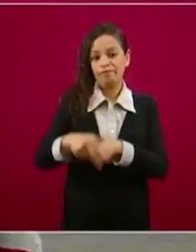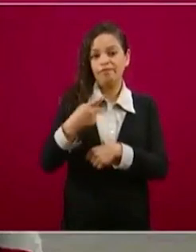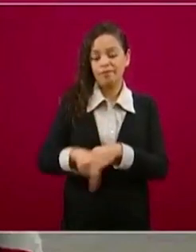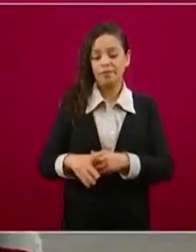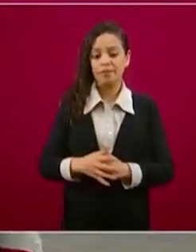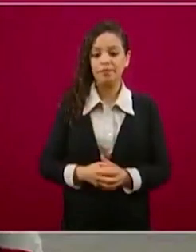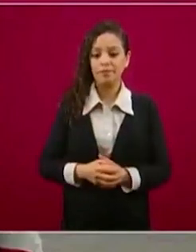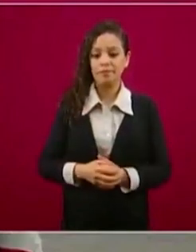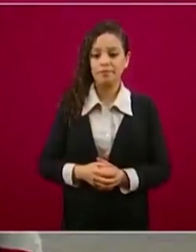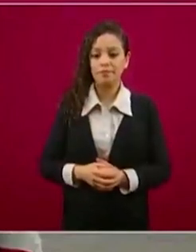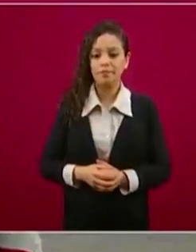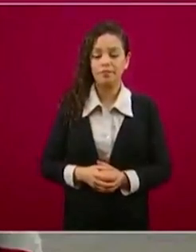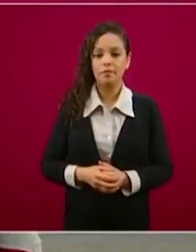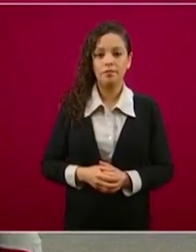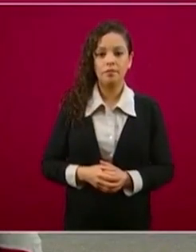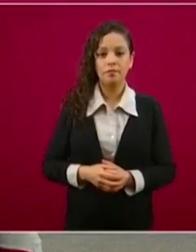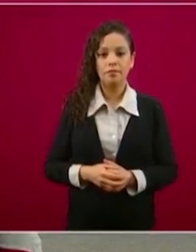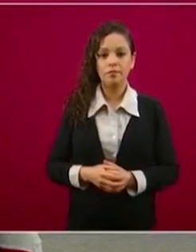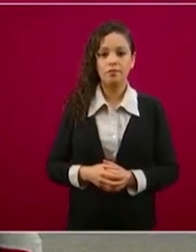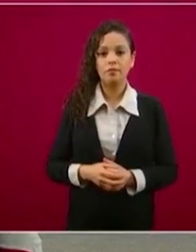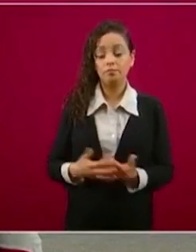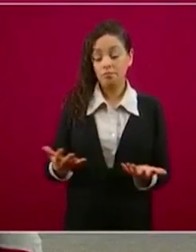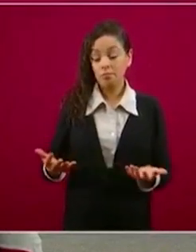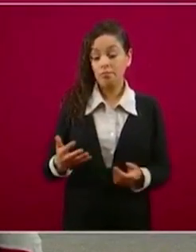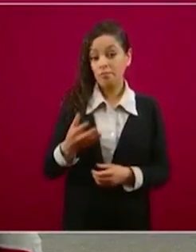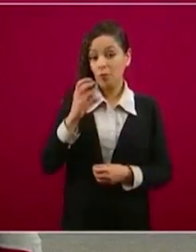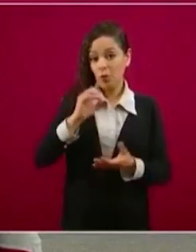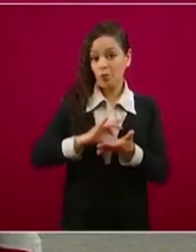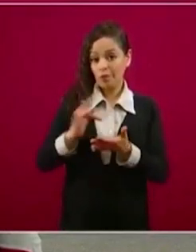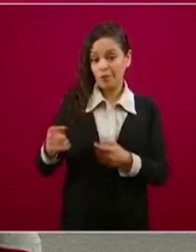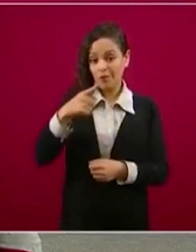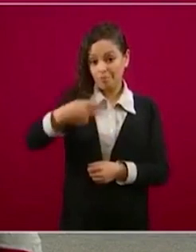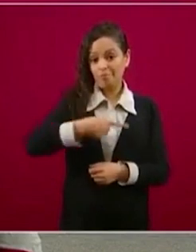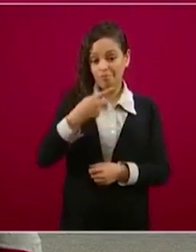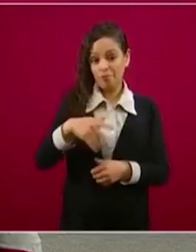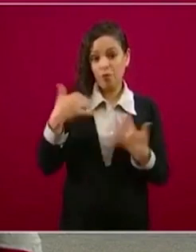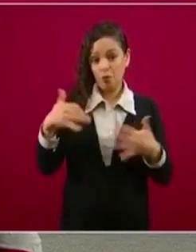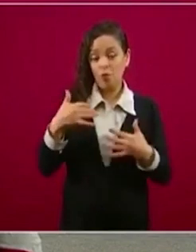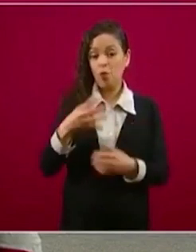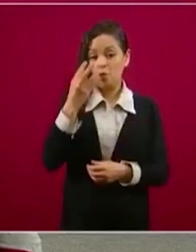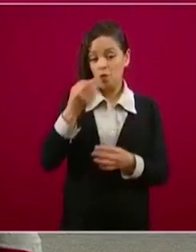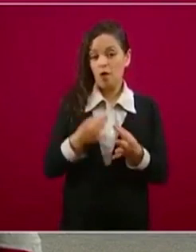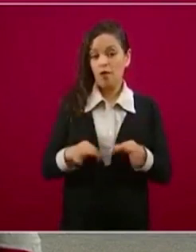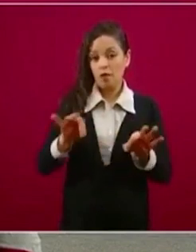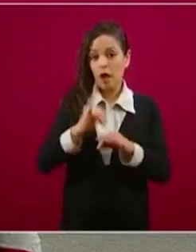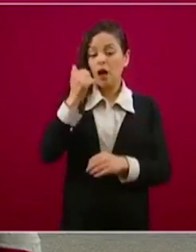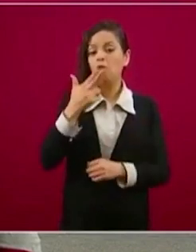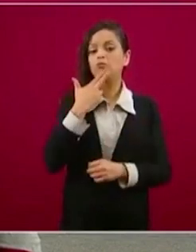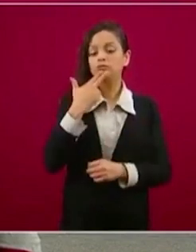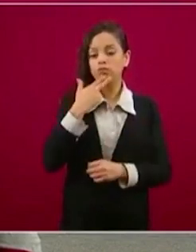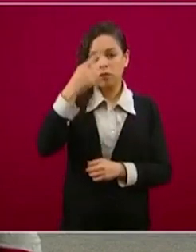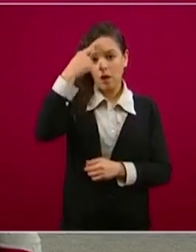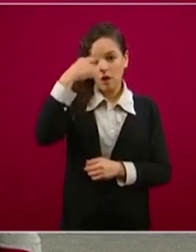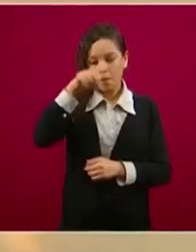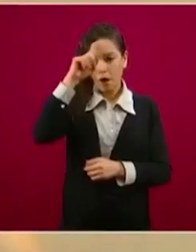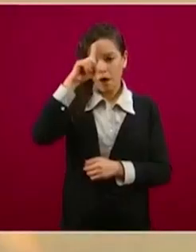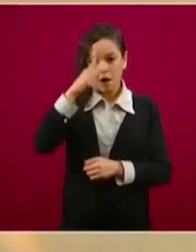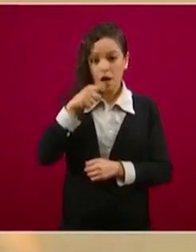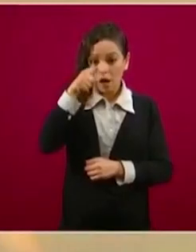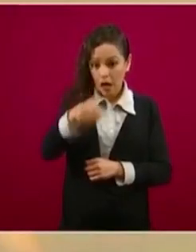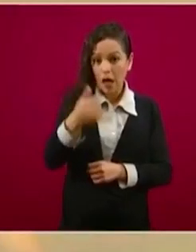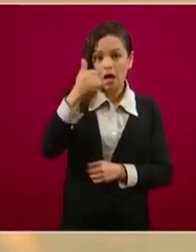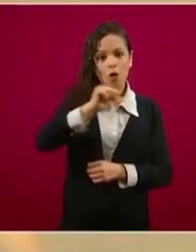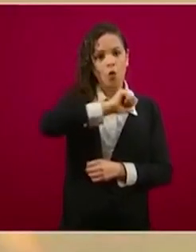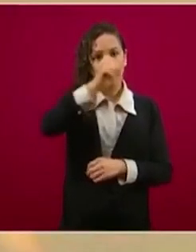Gracias, Dani. También tus preguntas son muy útiles para orientar a ti y a otros niños. No podemos evitar que